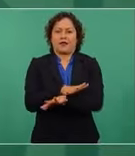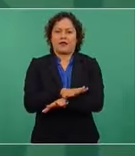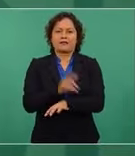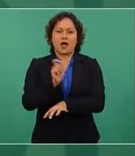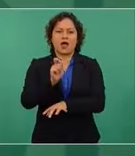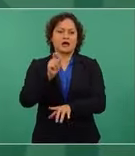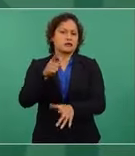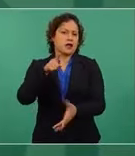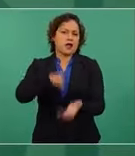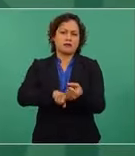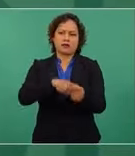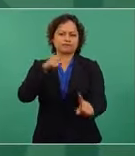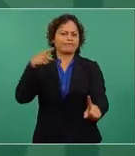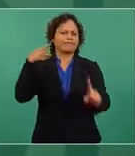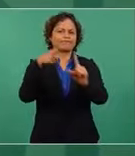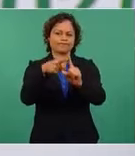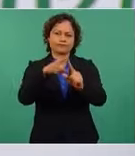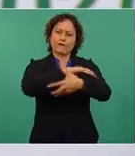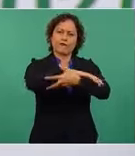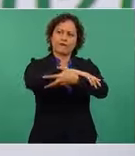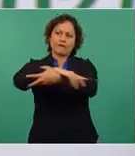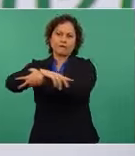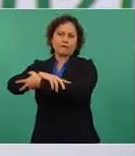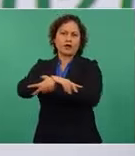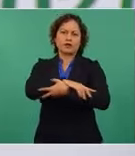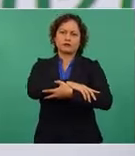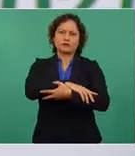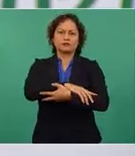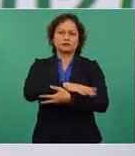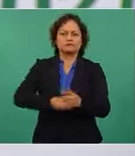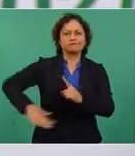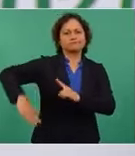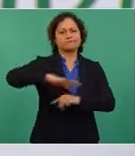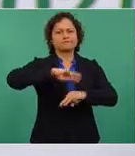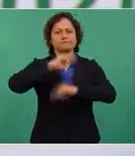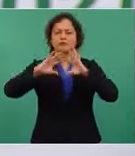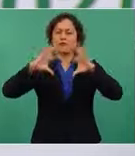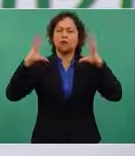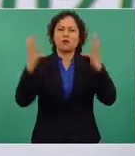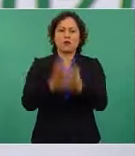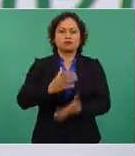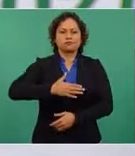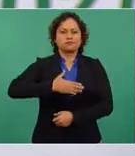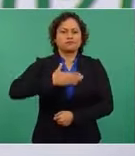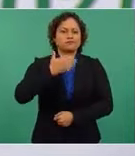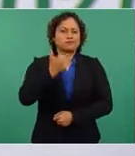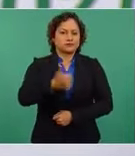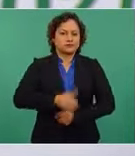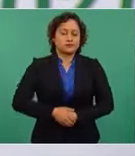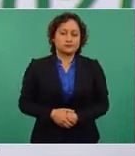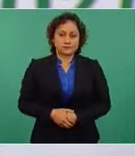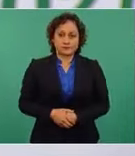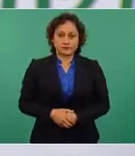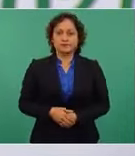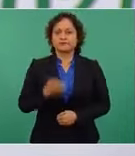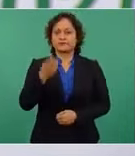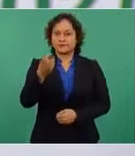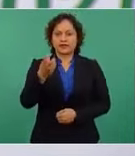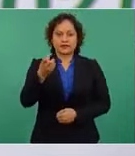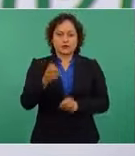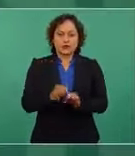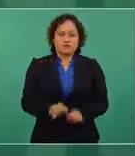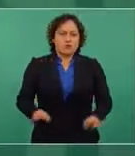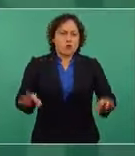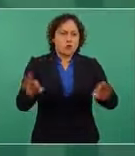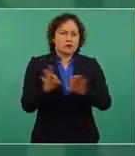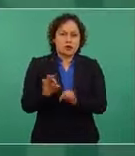fraternidad y posteriormente del bienestar de toda la humanidad. Asunto mayor, el asunto principal de las Naciones Unidas,